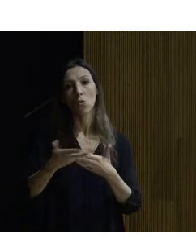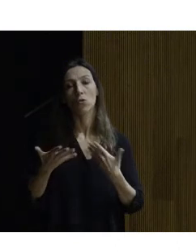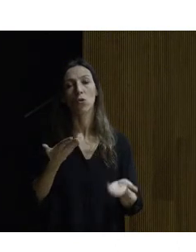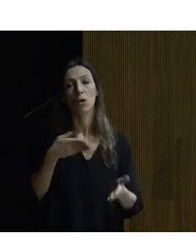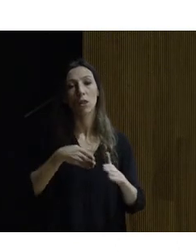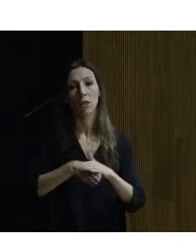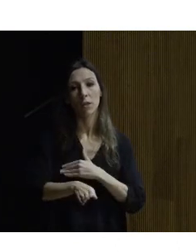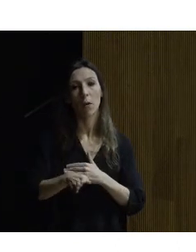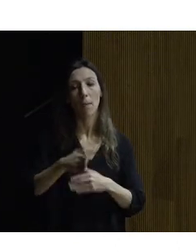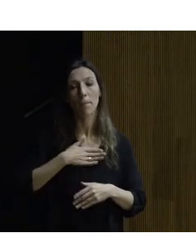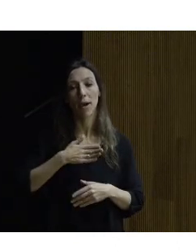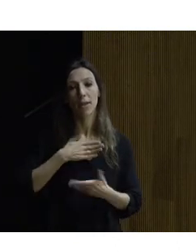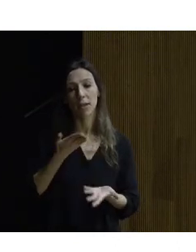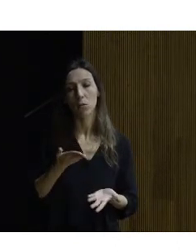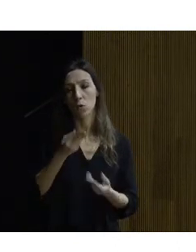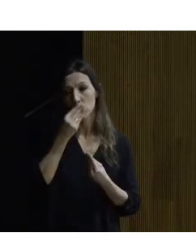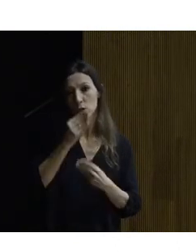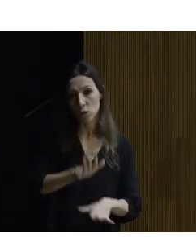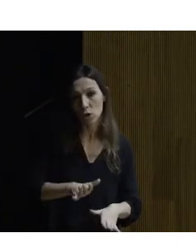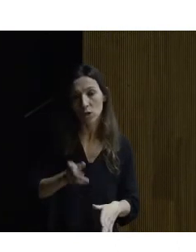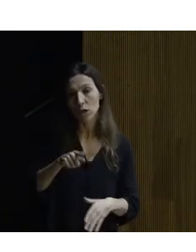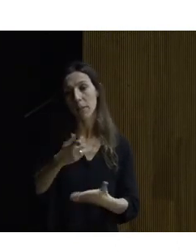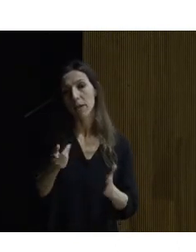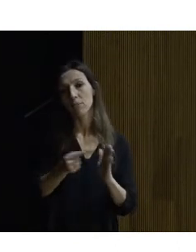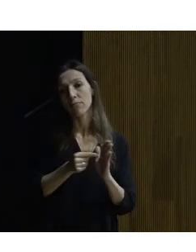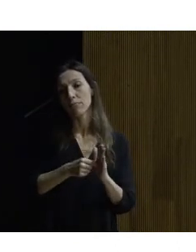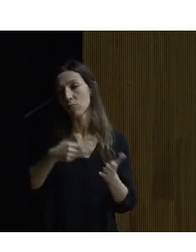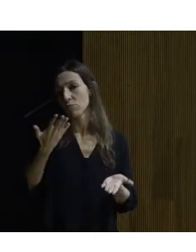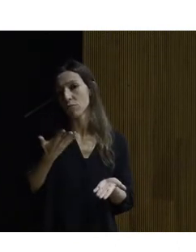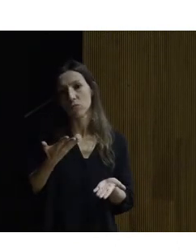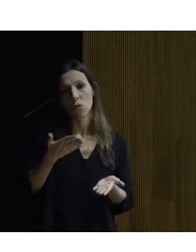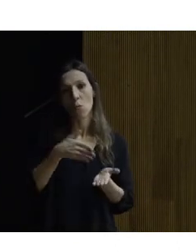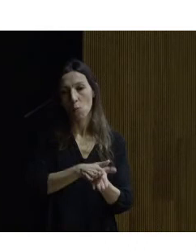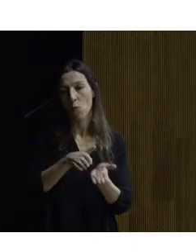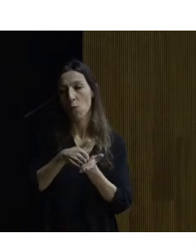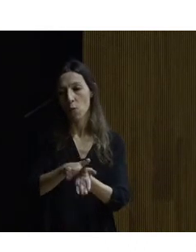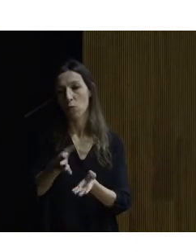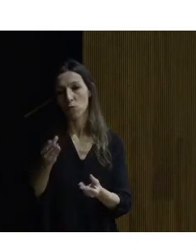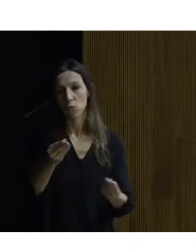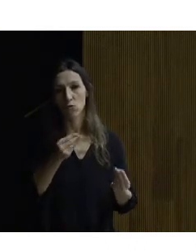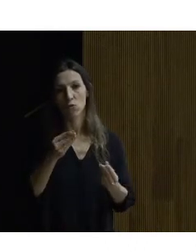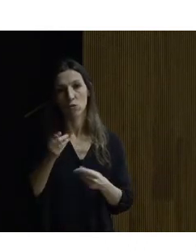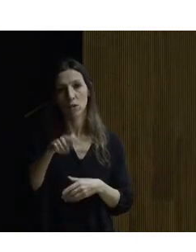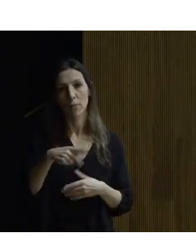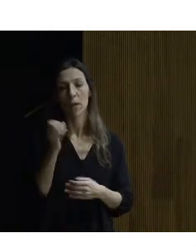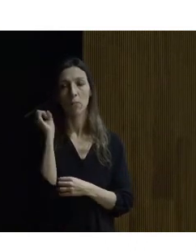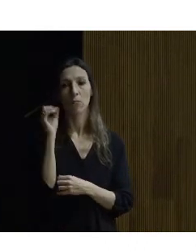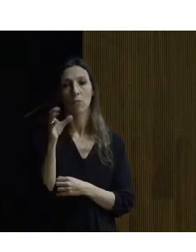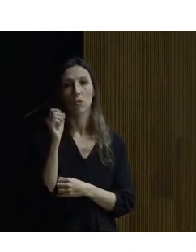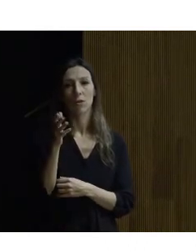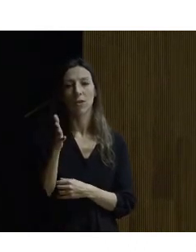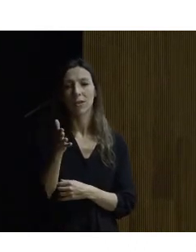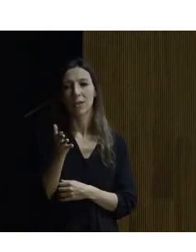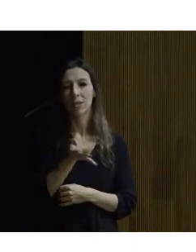Histórico Fundamentos, Criterios y Pautas bueno entre otras muchas publicaciones también ha sido un ponente fundamental en la